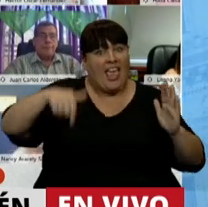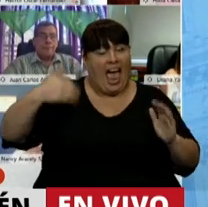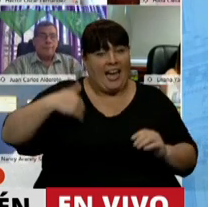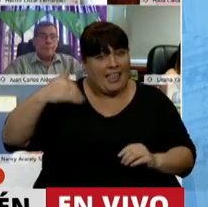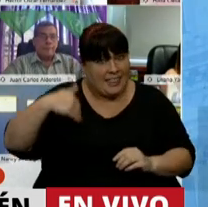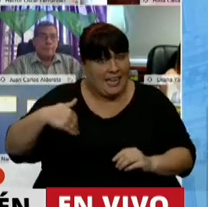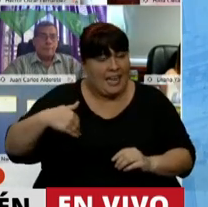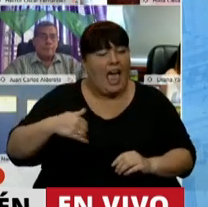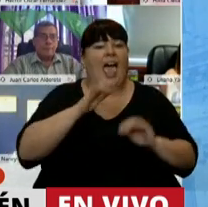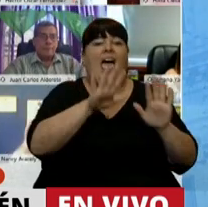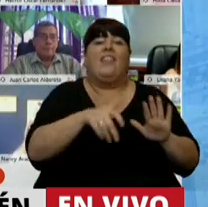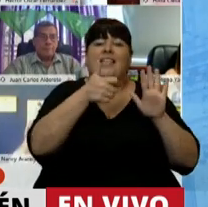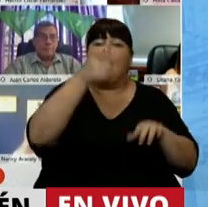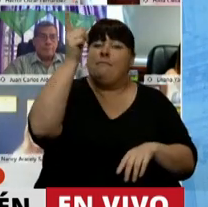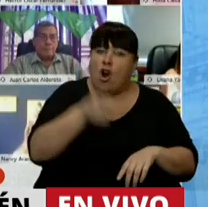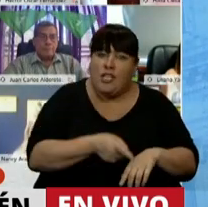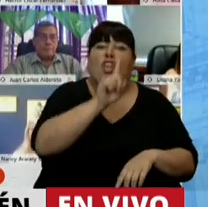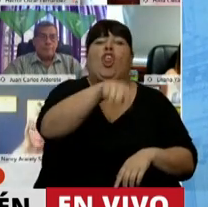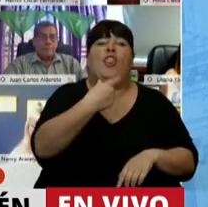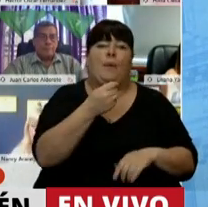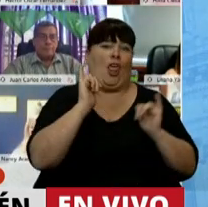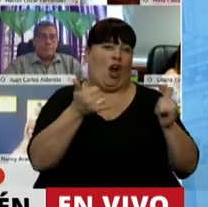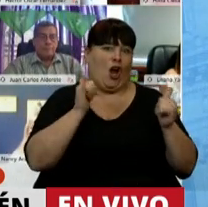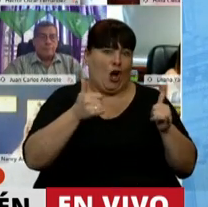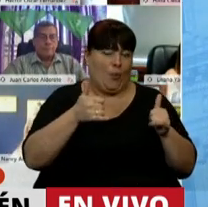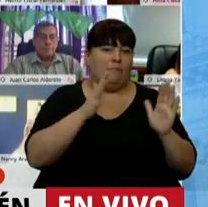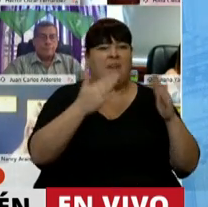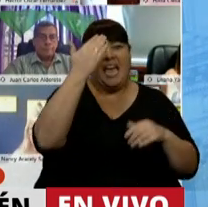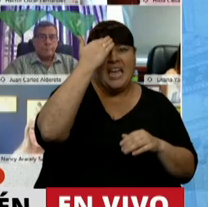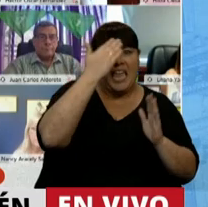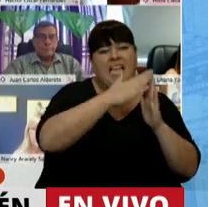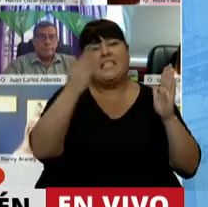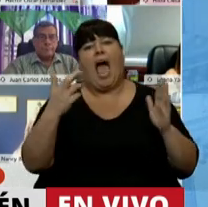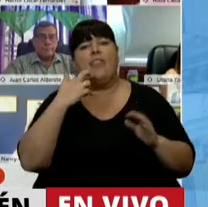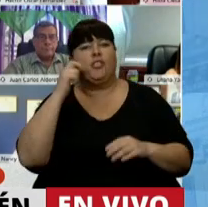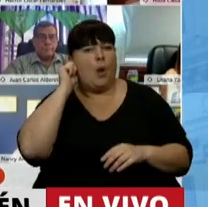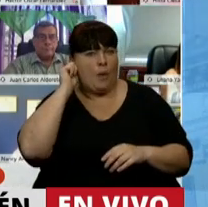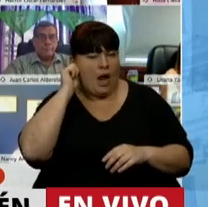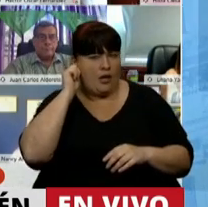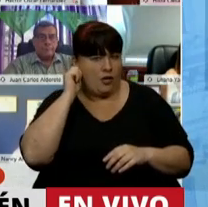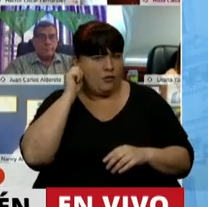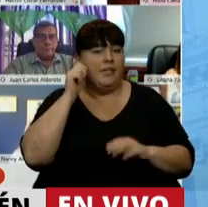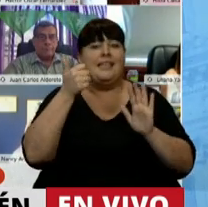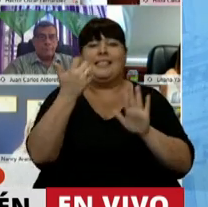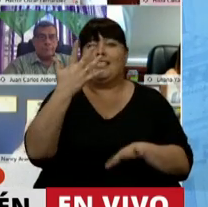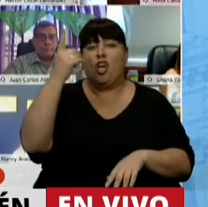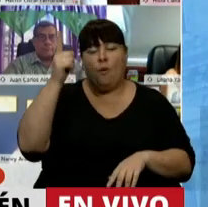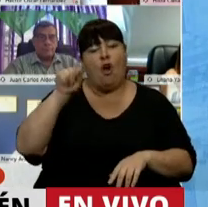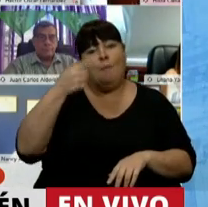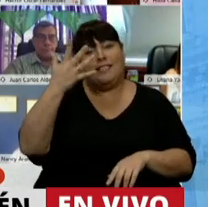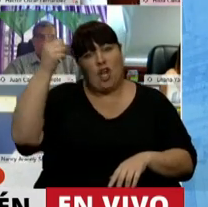país, el 16% proviene de adolescentes entre 15 y 19 años. Y el 65